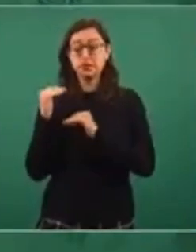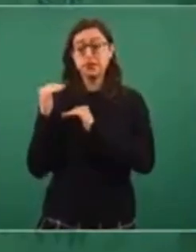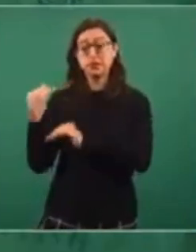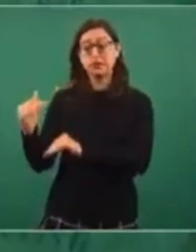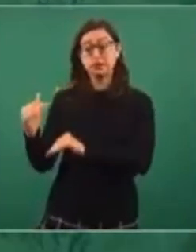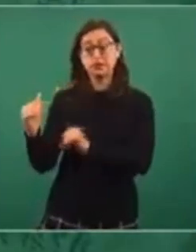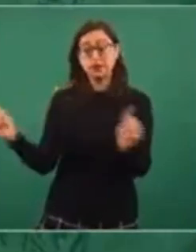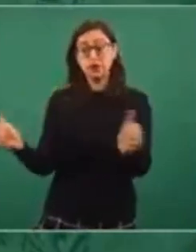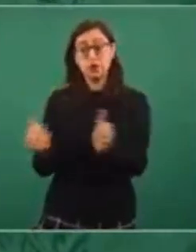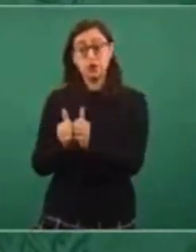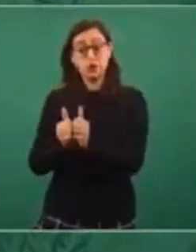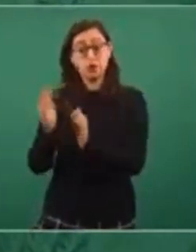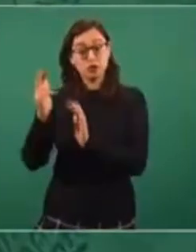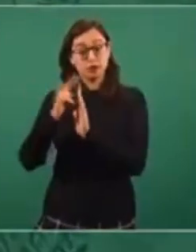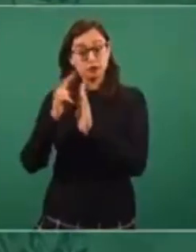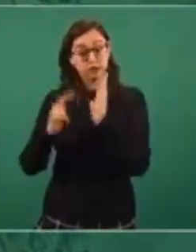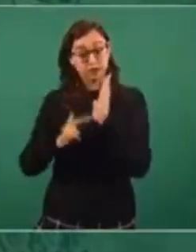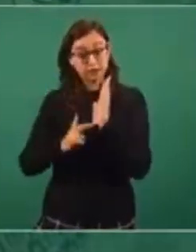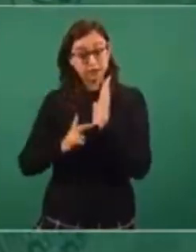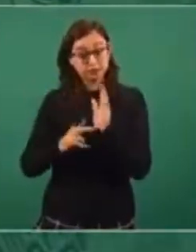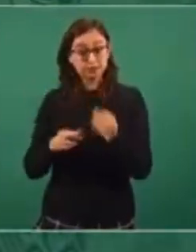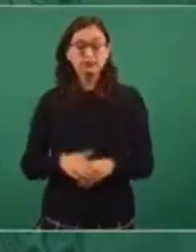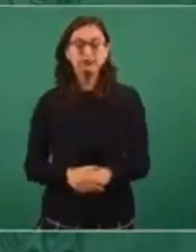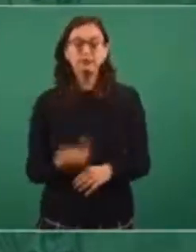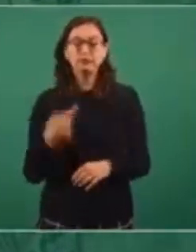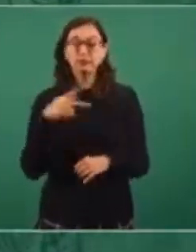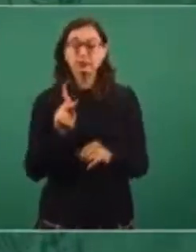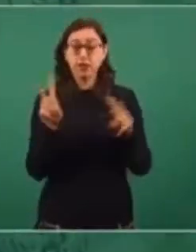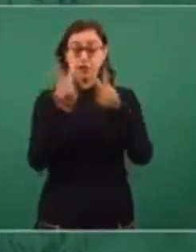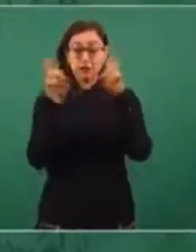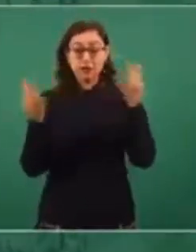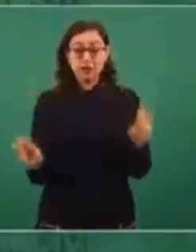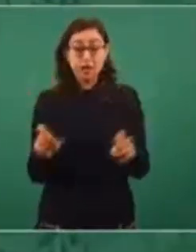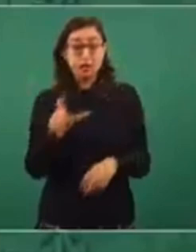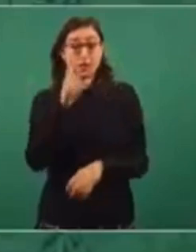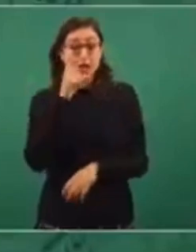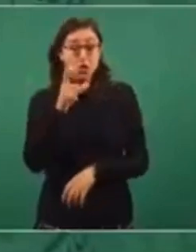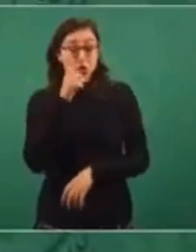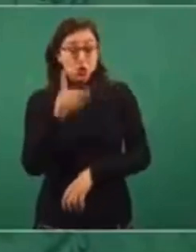una actividad estratégica de seguridad